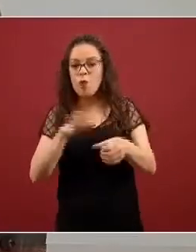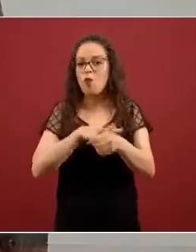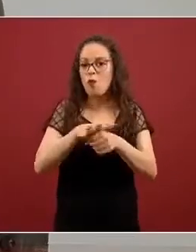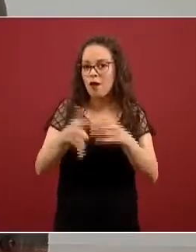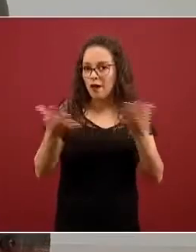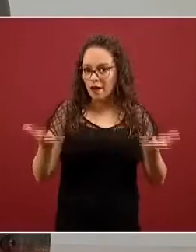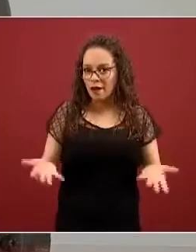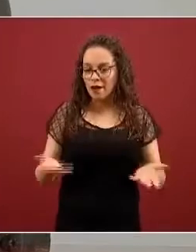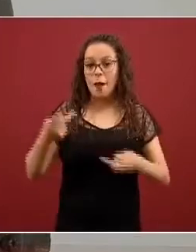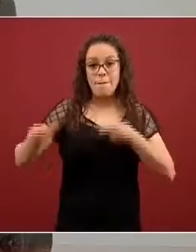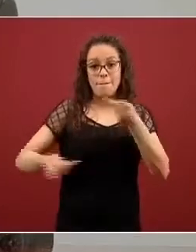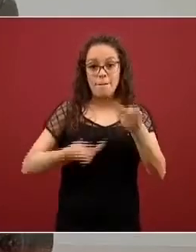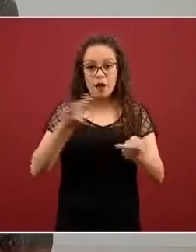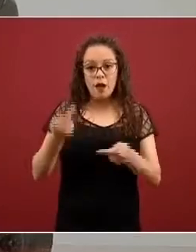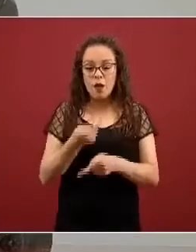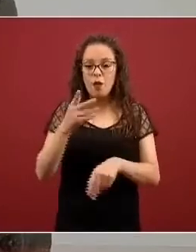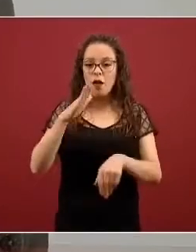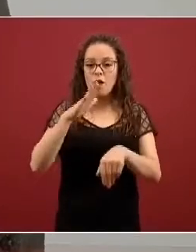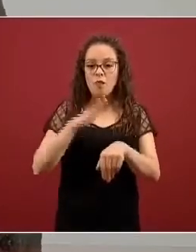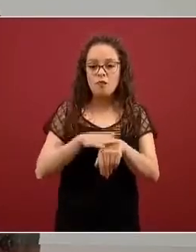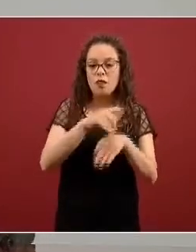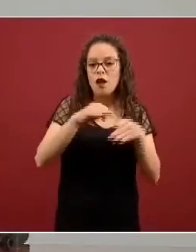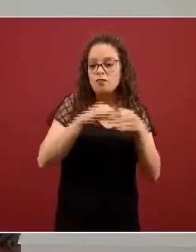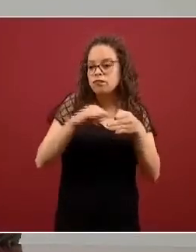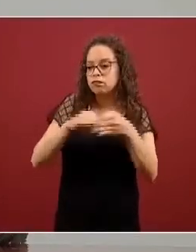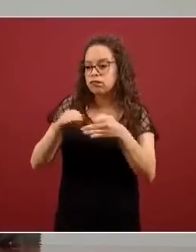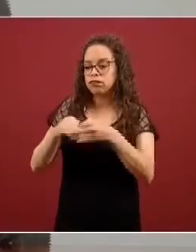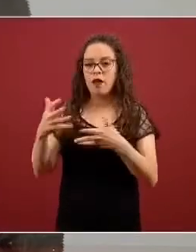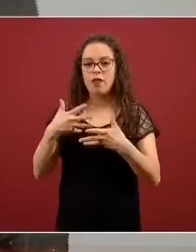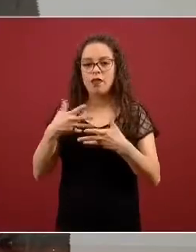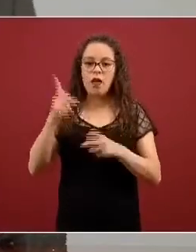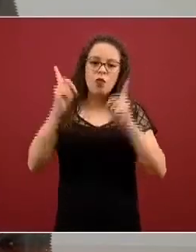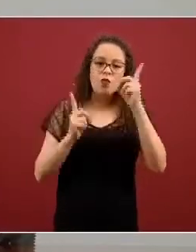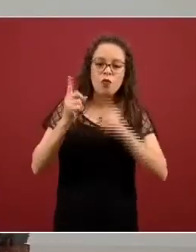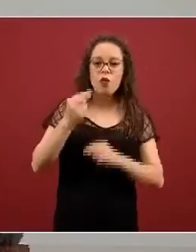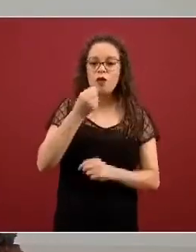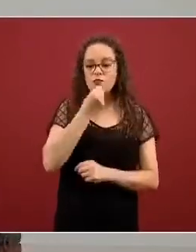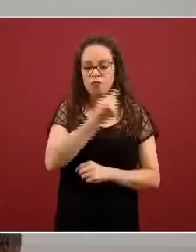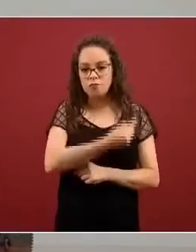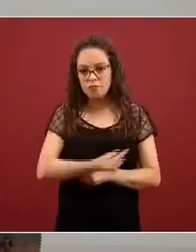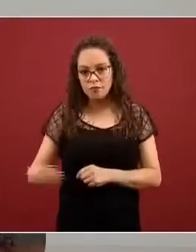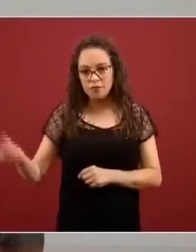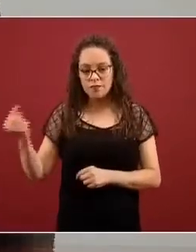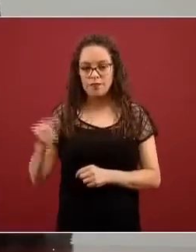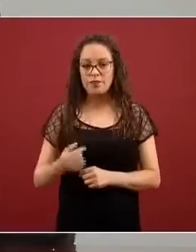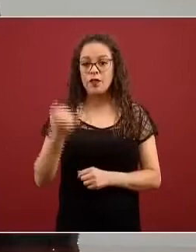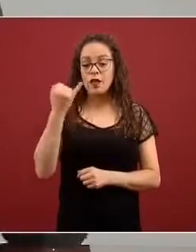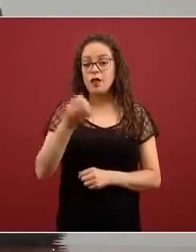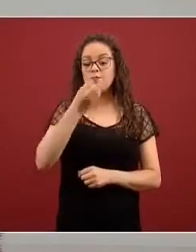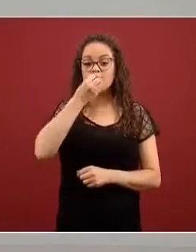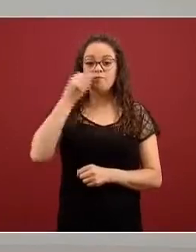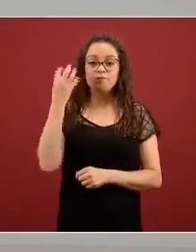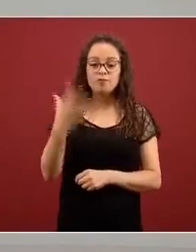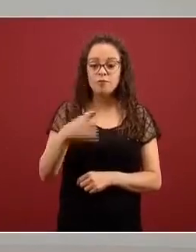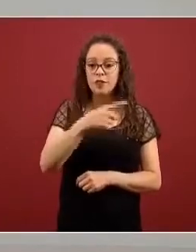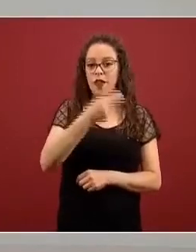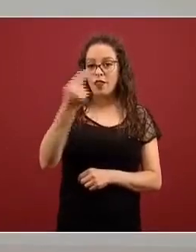digamos cuáles son las preguntas más frecuentes de todos los niños y los mejores dibujos para poderlos aquí